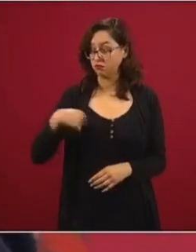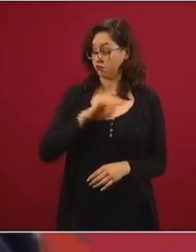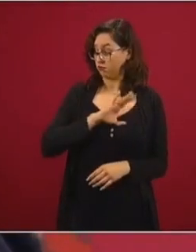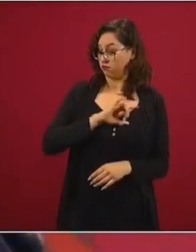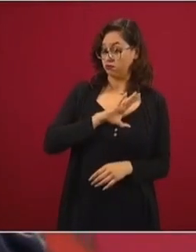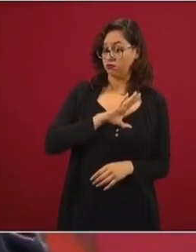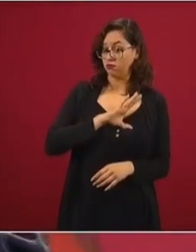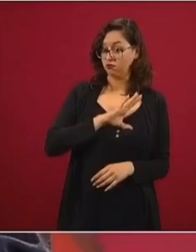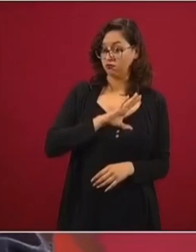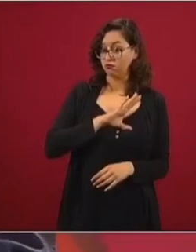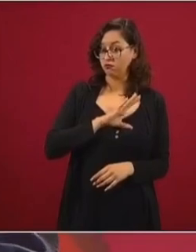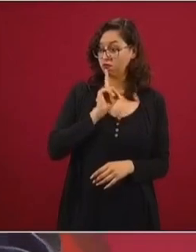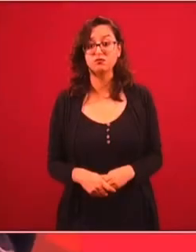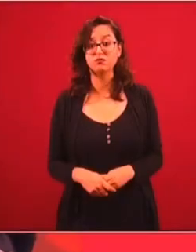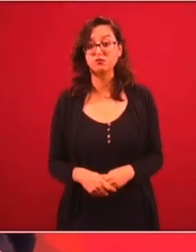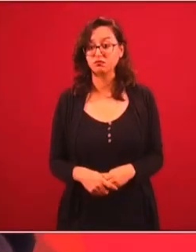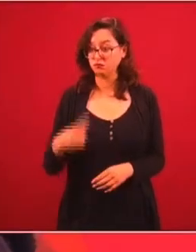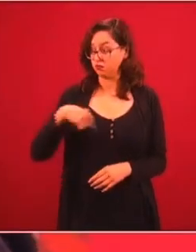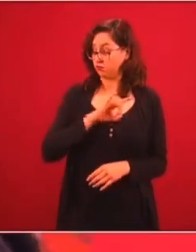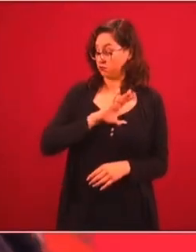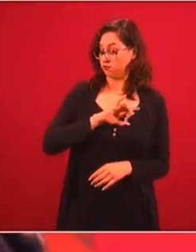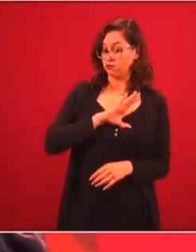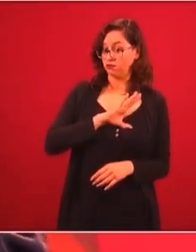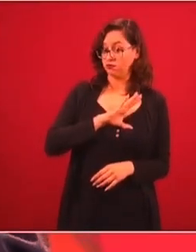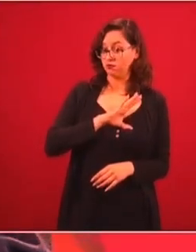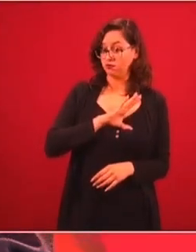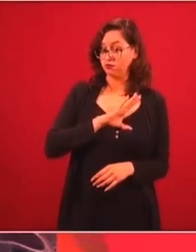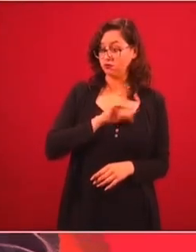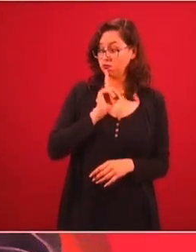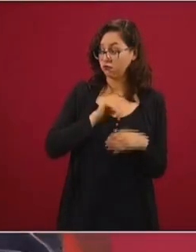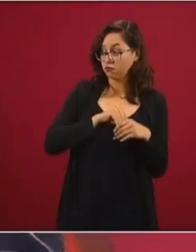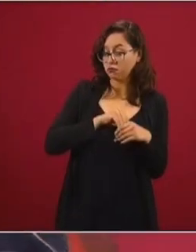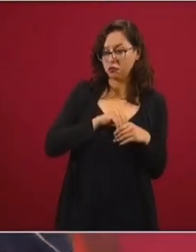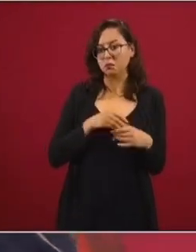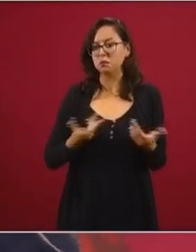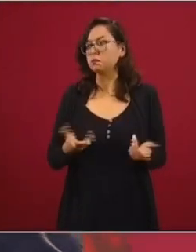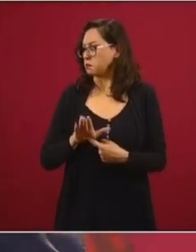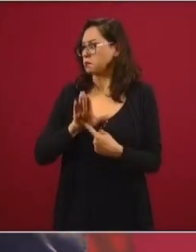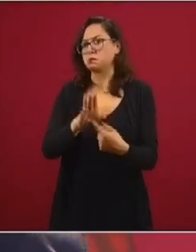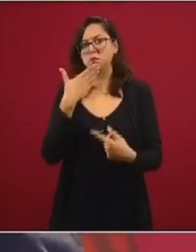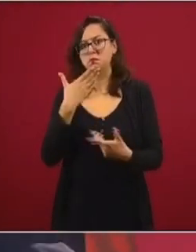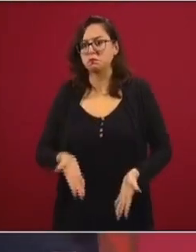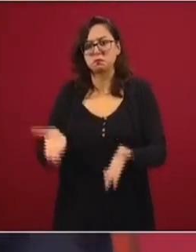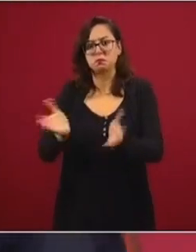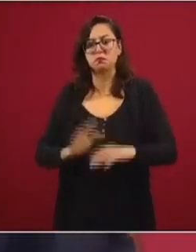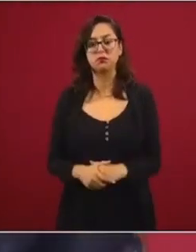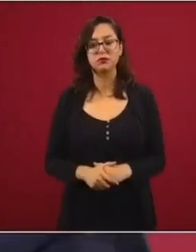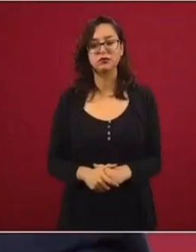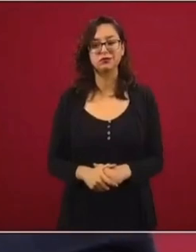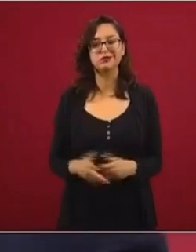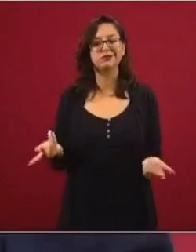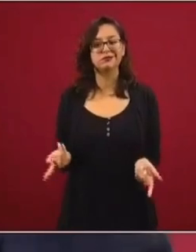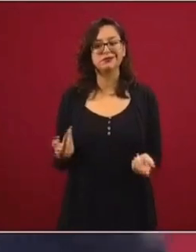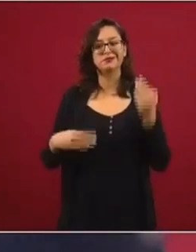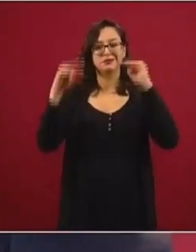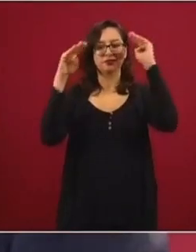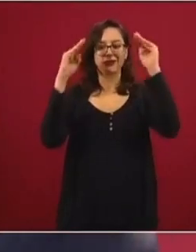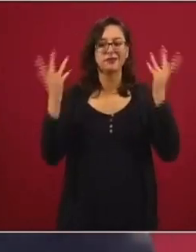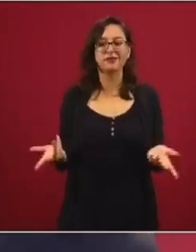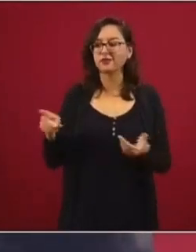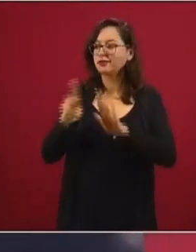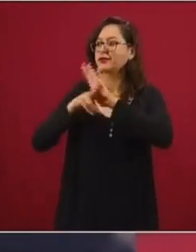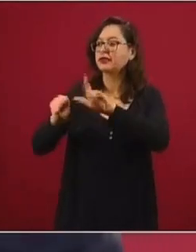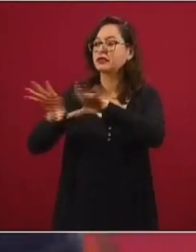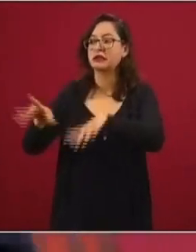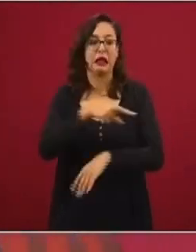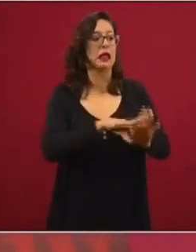tenemos nada que ocultar. Y no tenemos nada que ocultar. Porque pensaban que con eso nos iban a